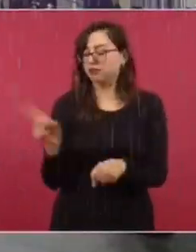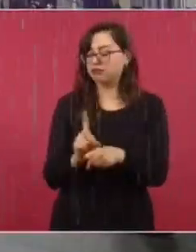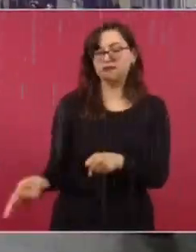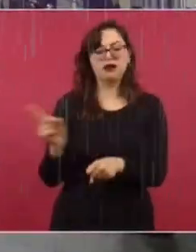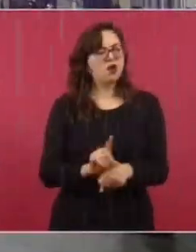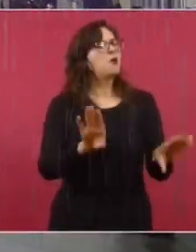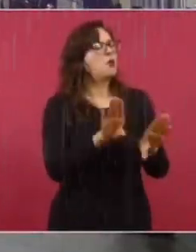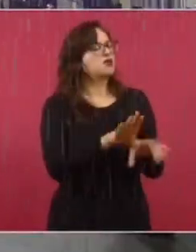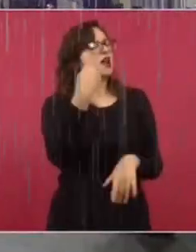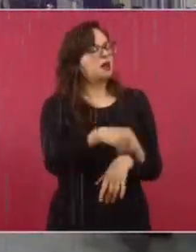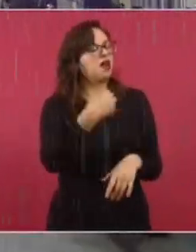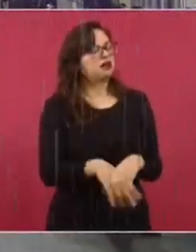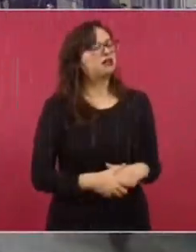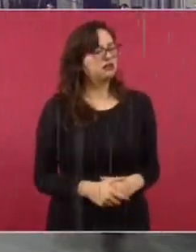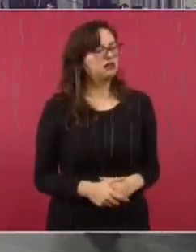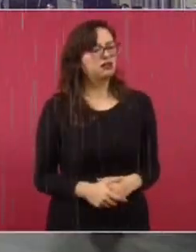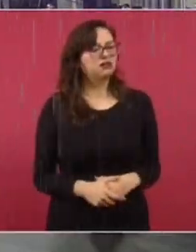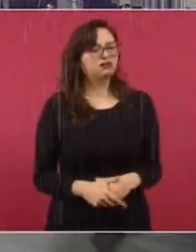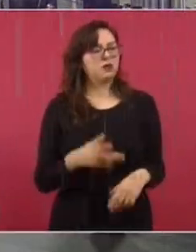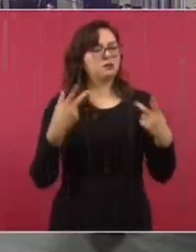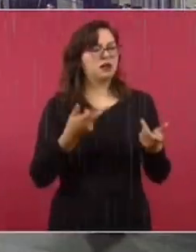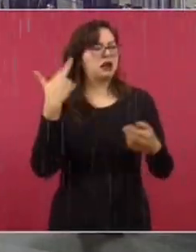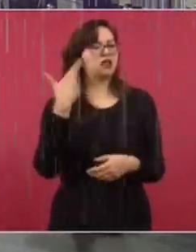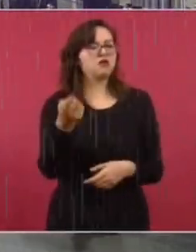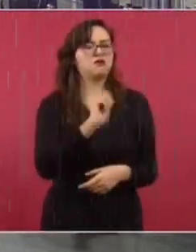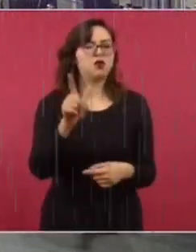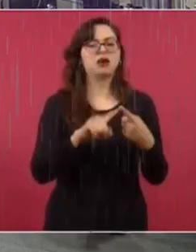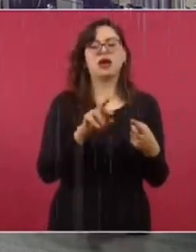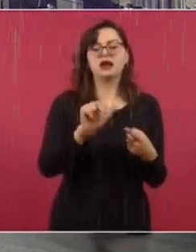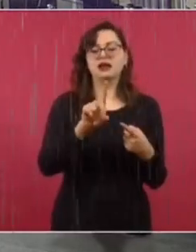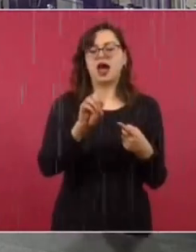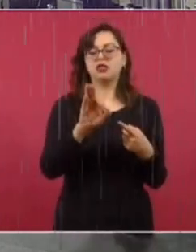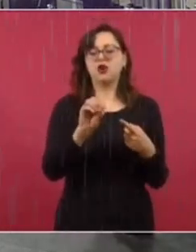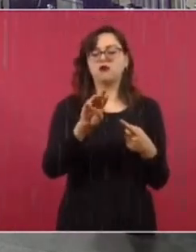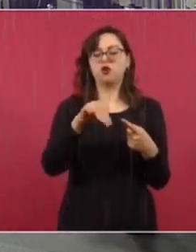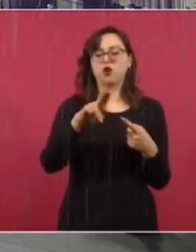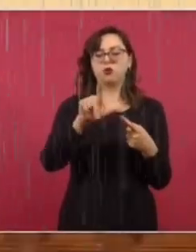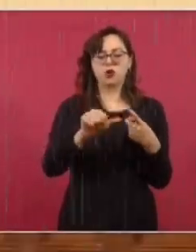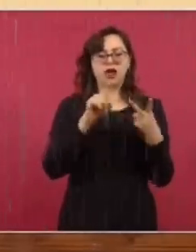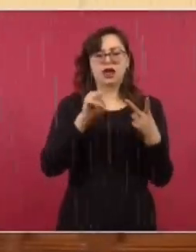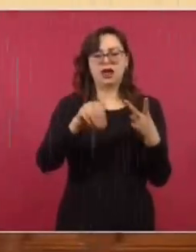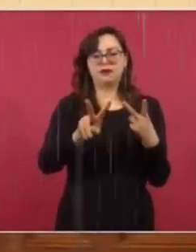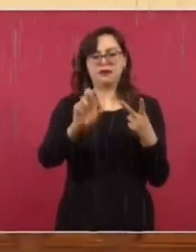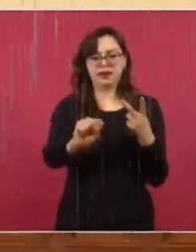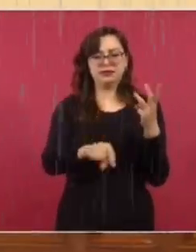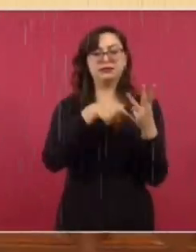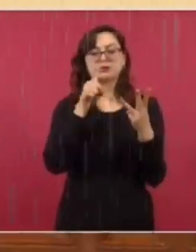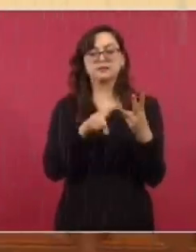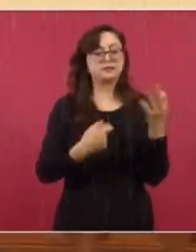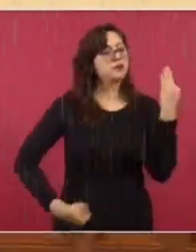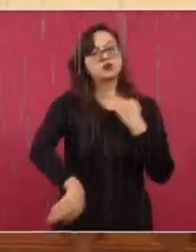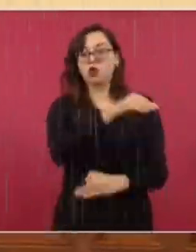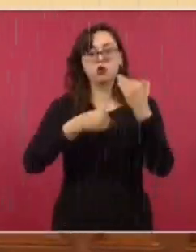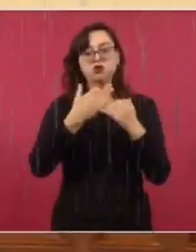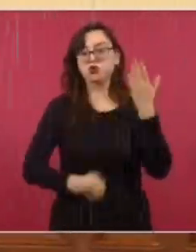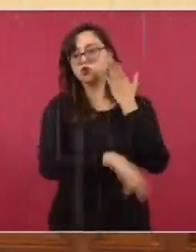en donde están los comentaristas más famosos. Radio Fórmula, MBS, todas.